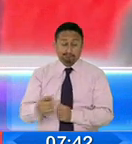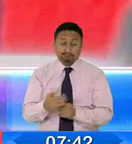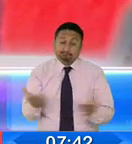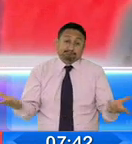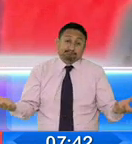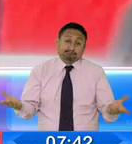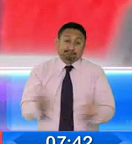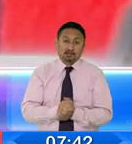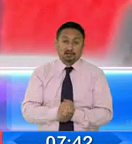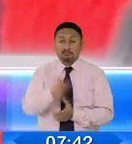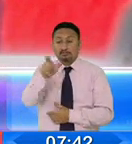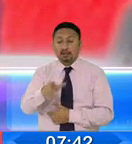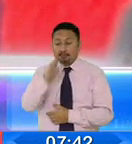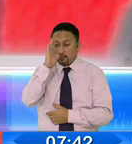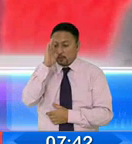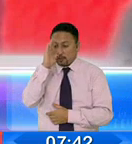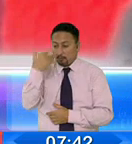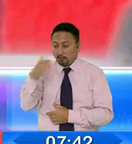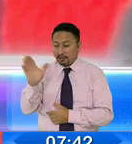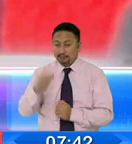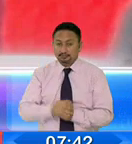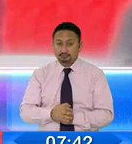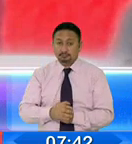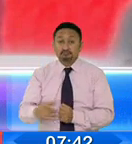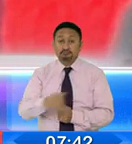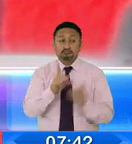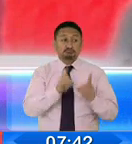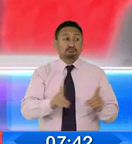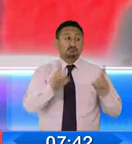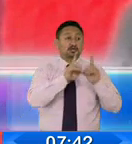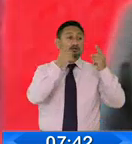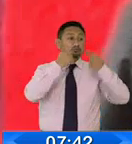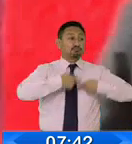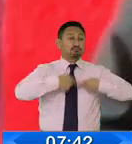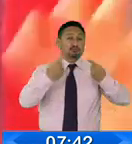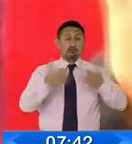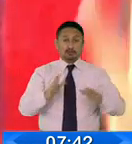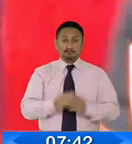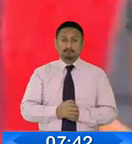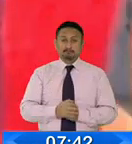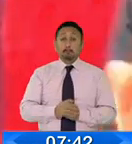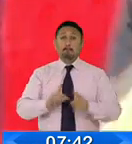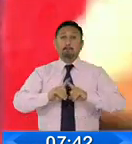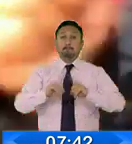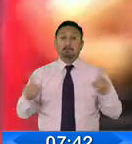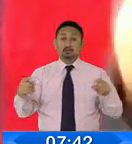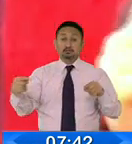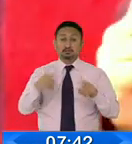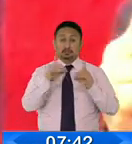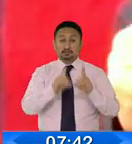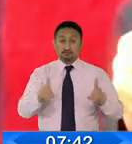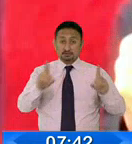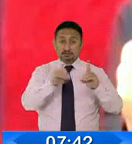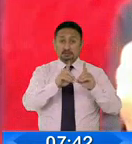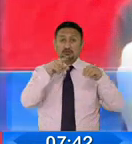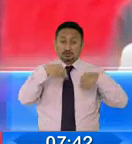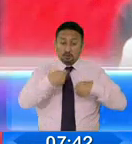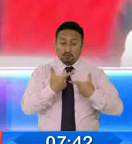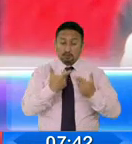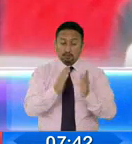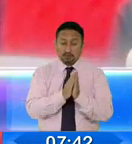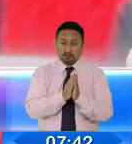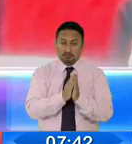Se burlaron de los ecuatorianos, hizo la proclamación de los resultados, pero a esos resultados nosotros presentamos el recurso